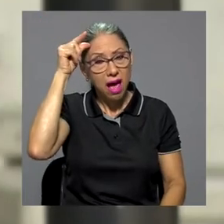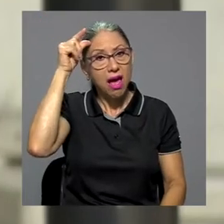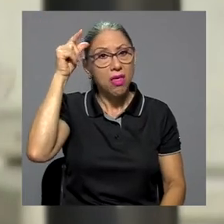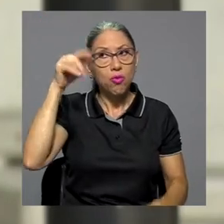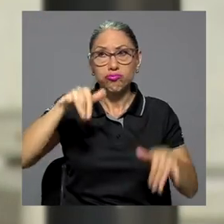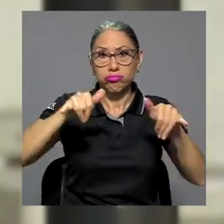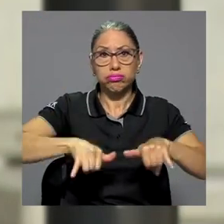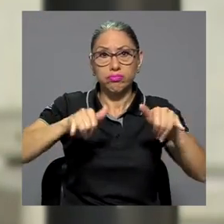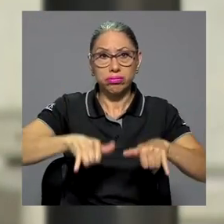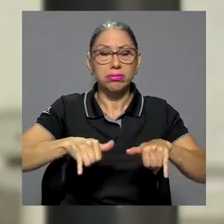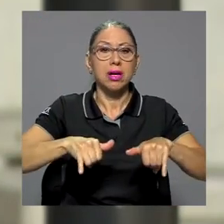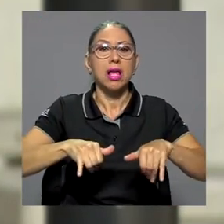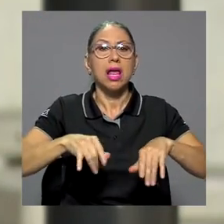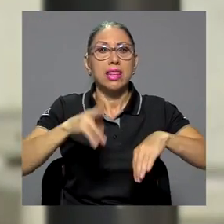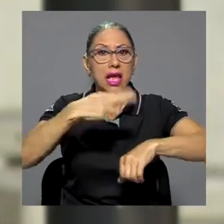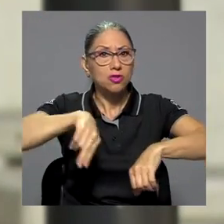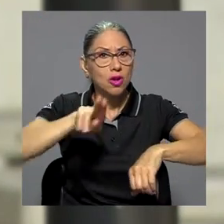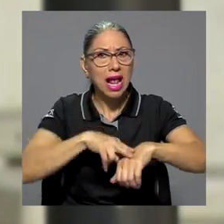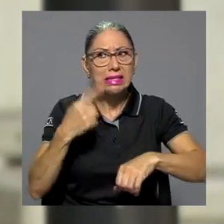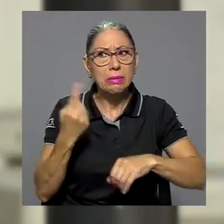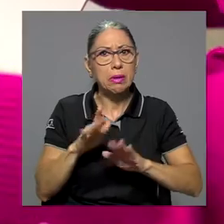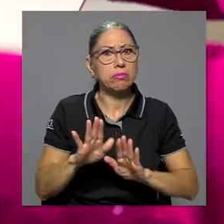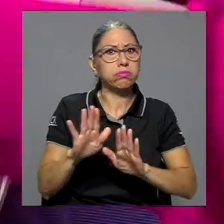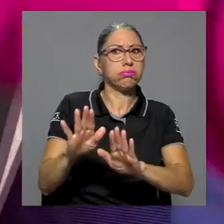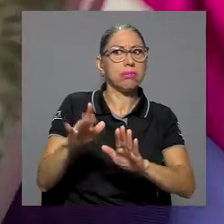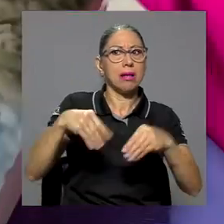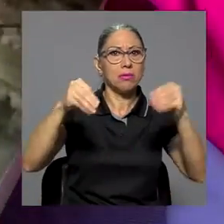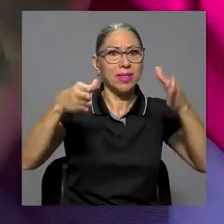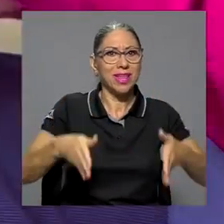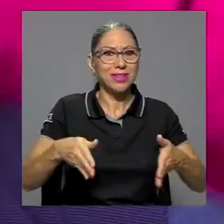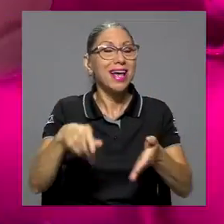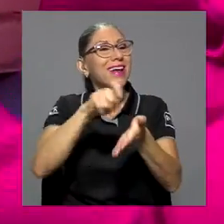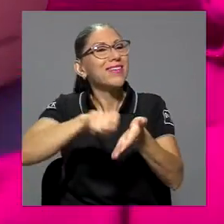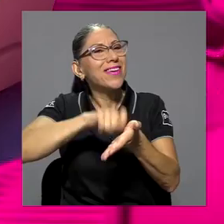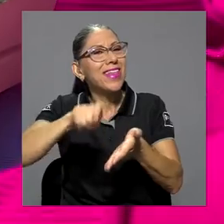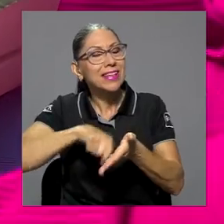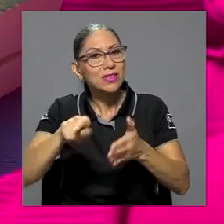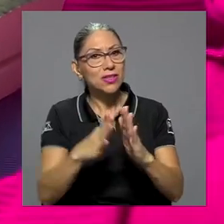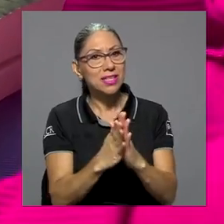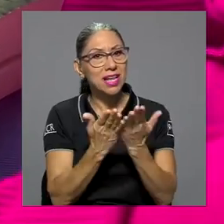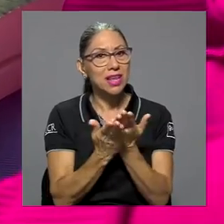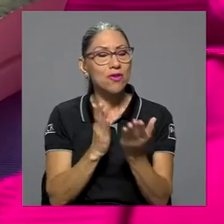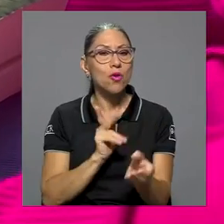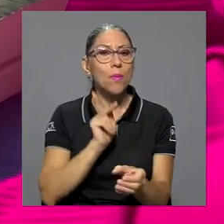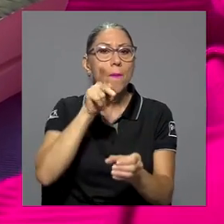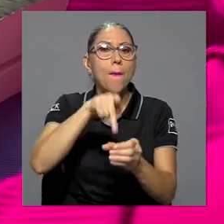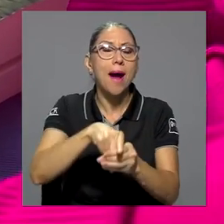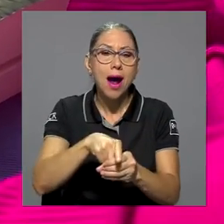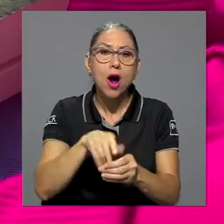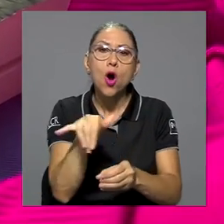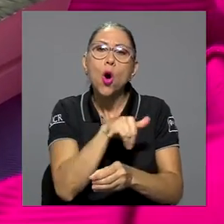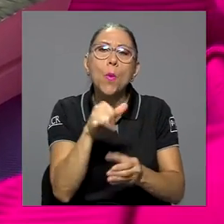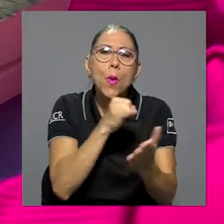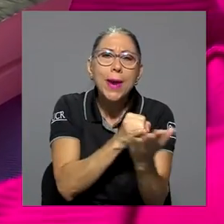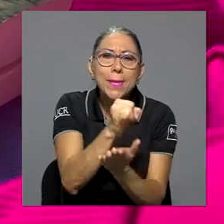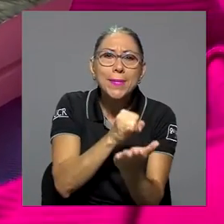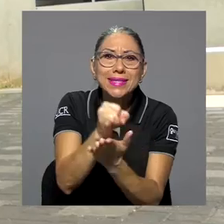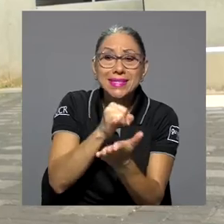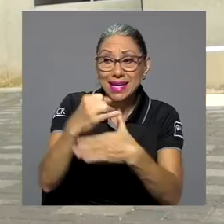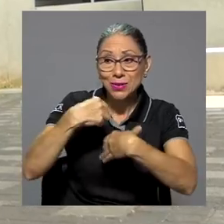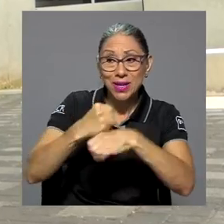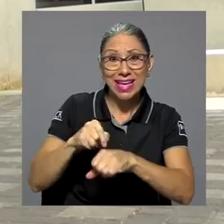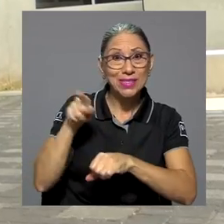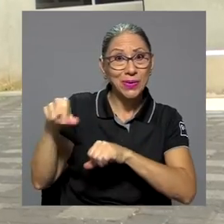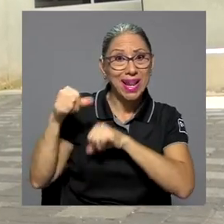local y nacional. La redacción de este libro se llevó a cabo como parte de una investigación